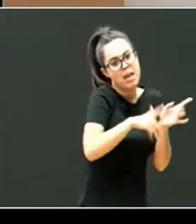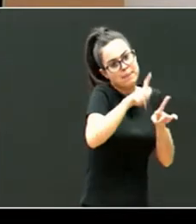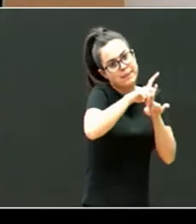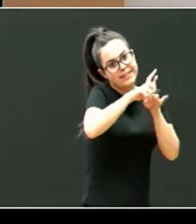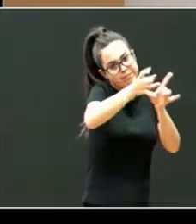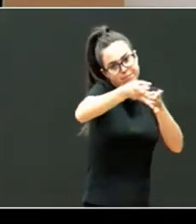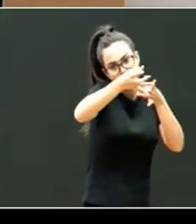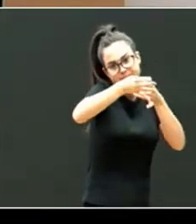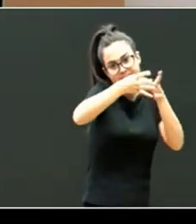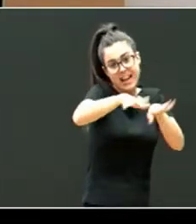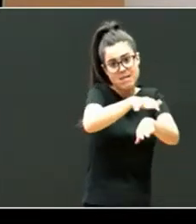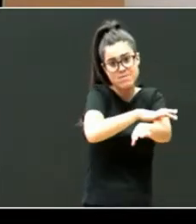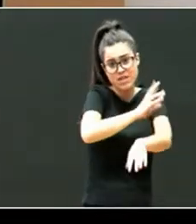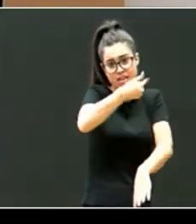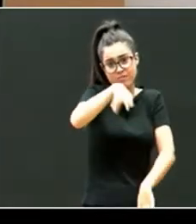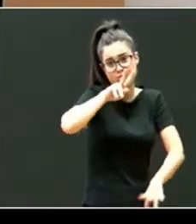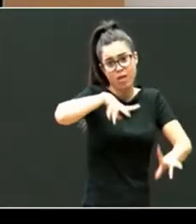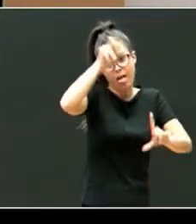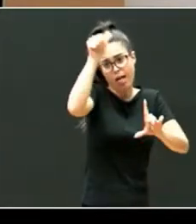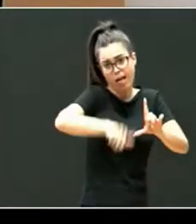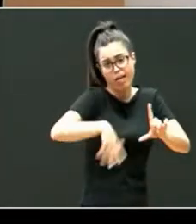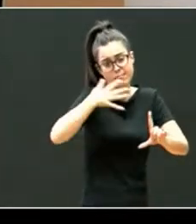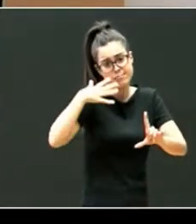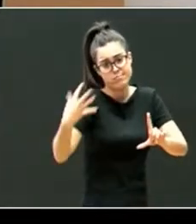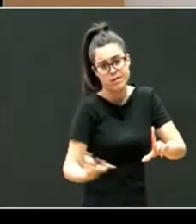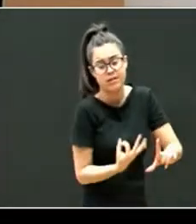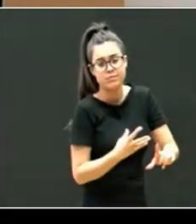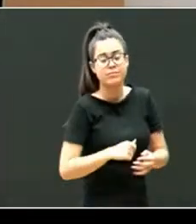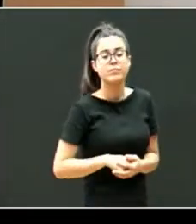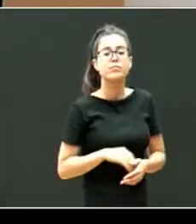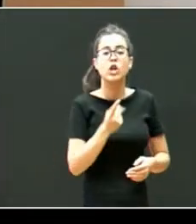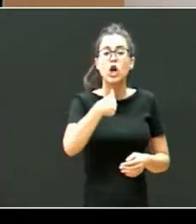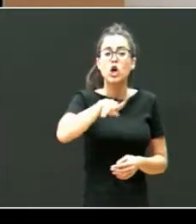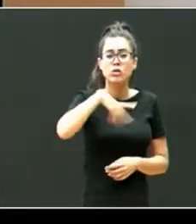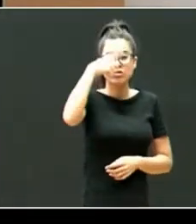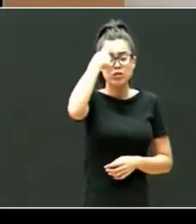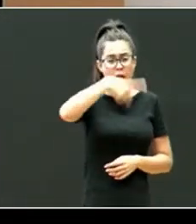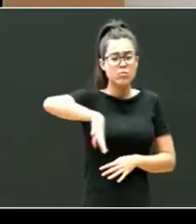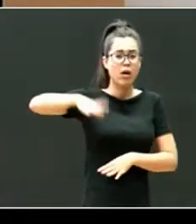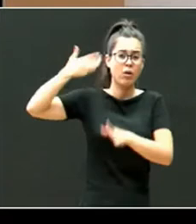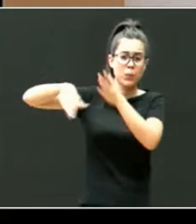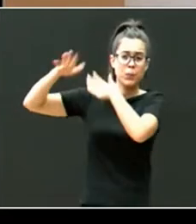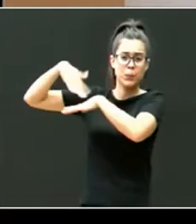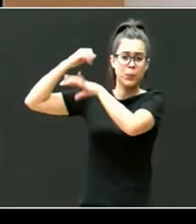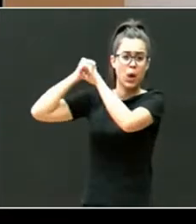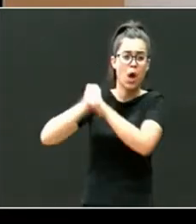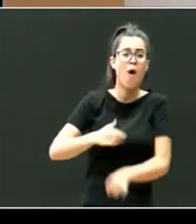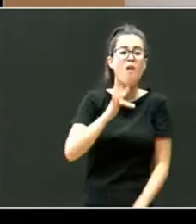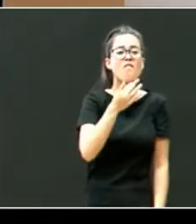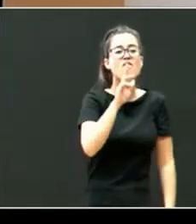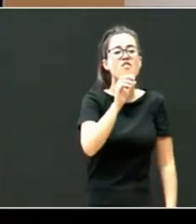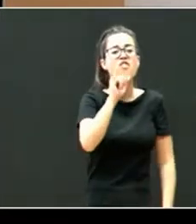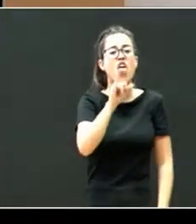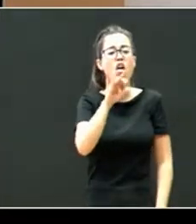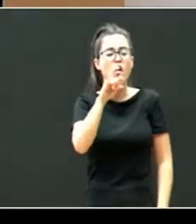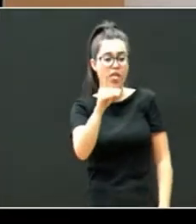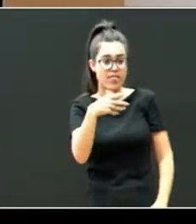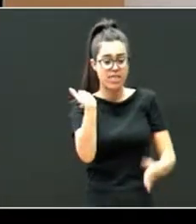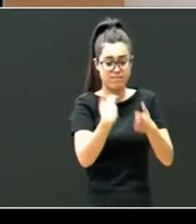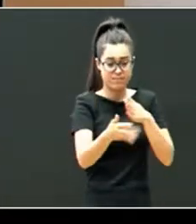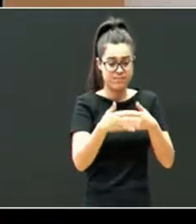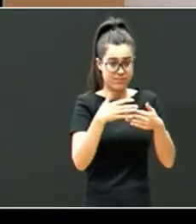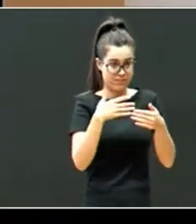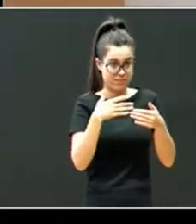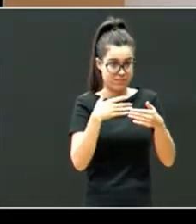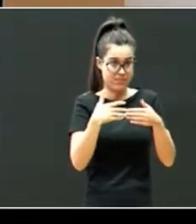la mayoría igual la habéis visto seguro pero ya sabemos desde hace muchísimo tiempo porque lo dijo el viejo Freud luego cambió la teoría del